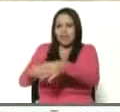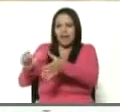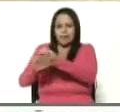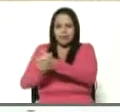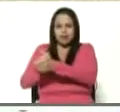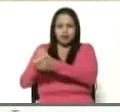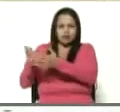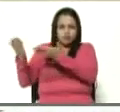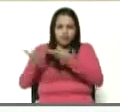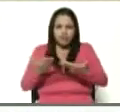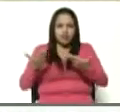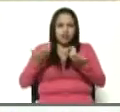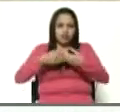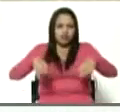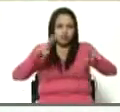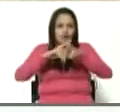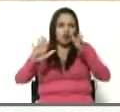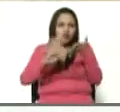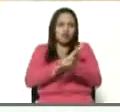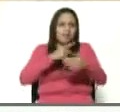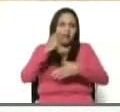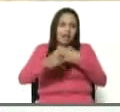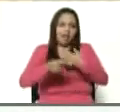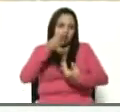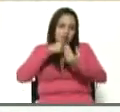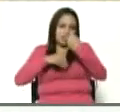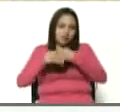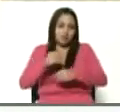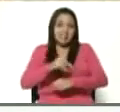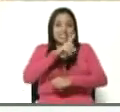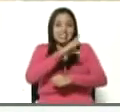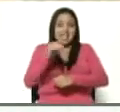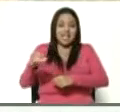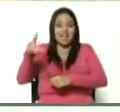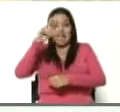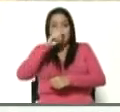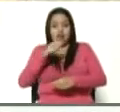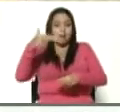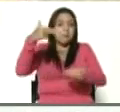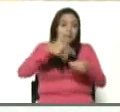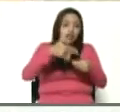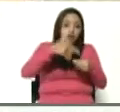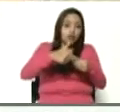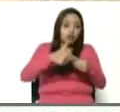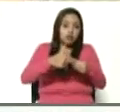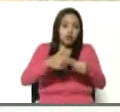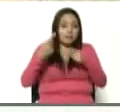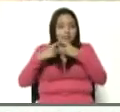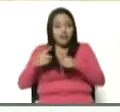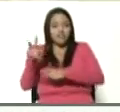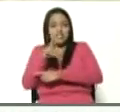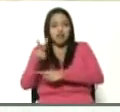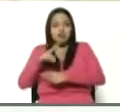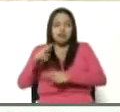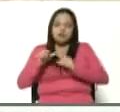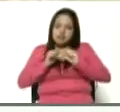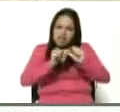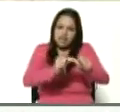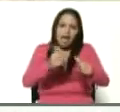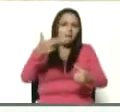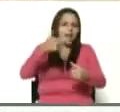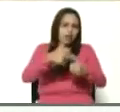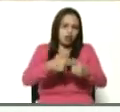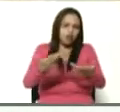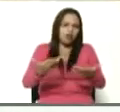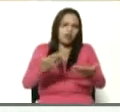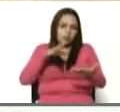100 años dependiendo del chorro petrolero, Venezuela seguirá transitando el siglo XXI como potencia petrolera y nos